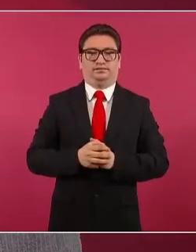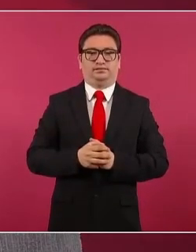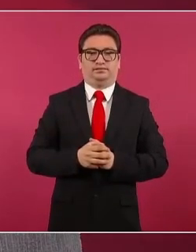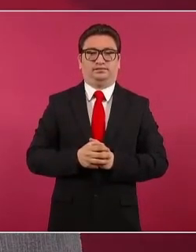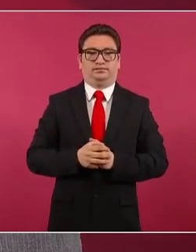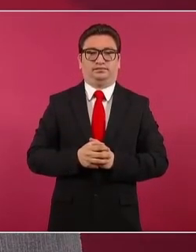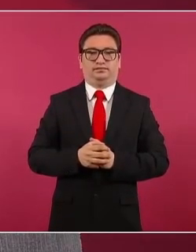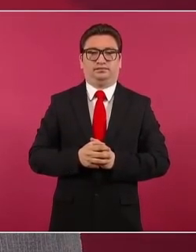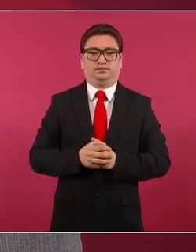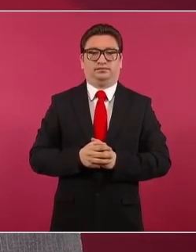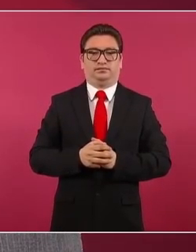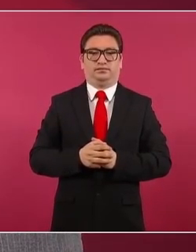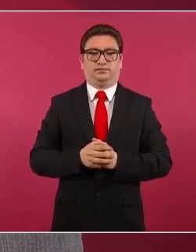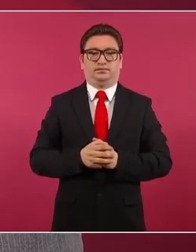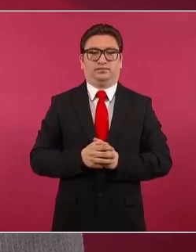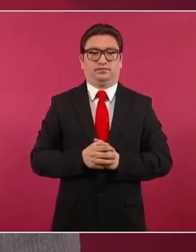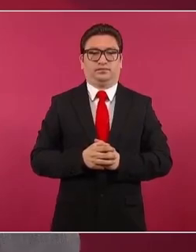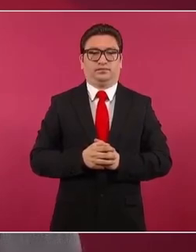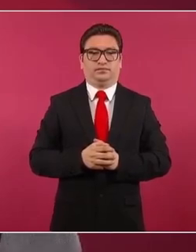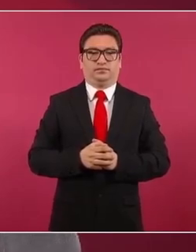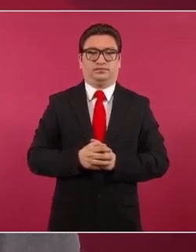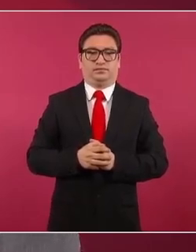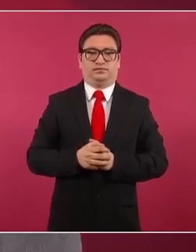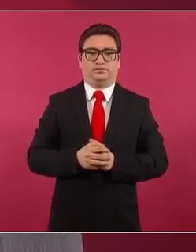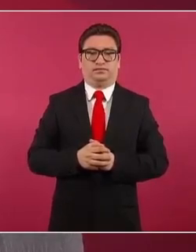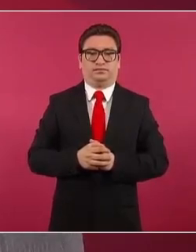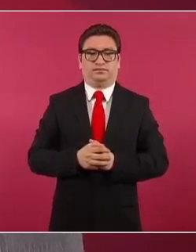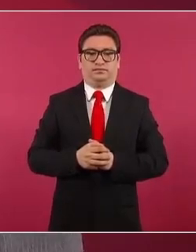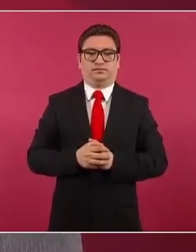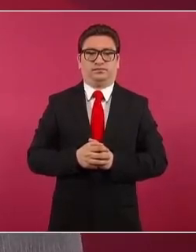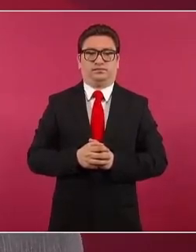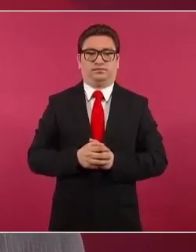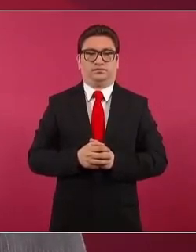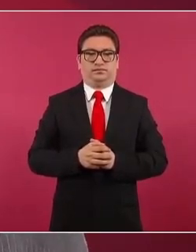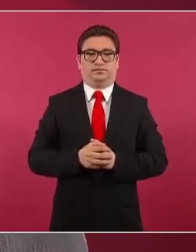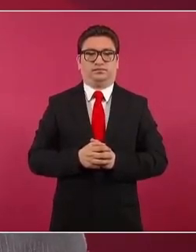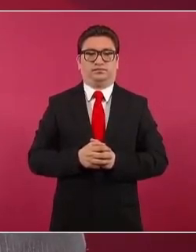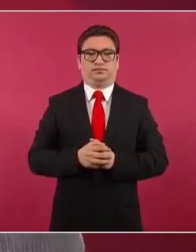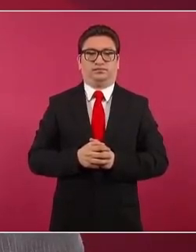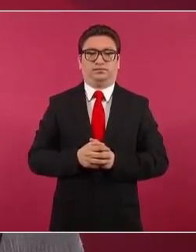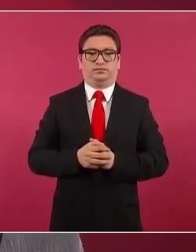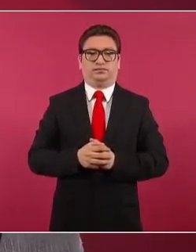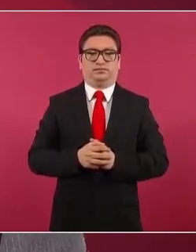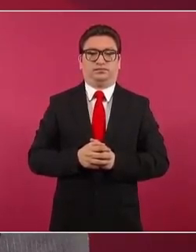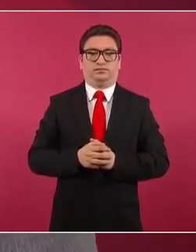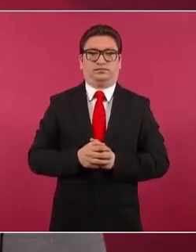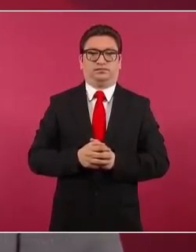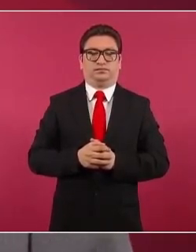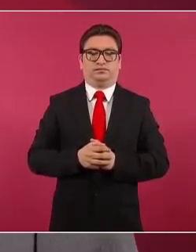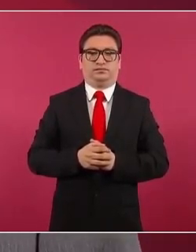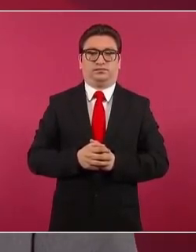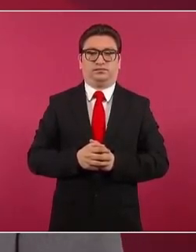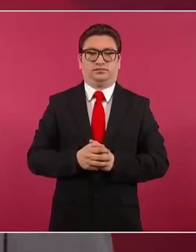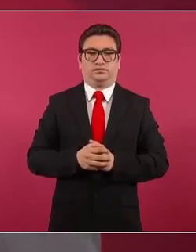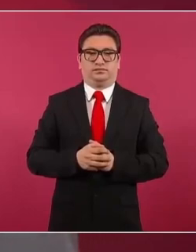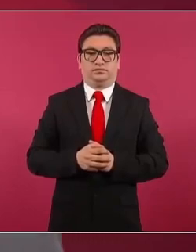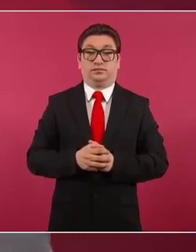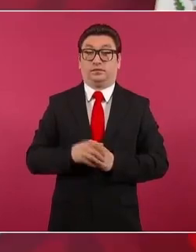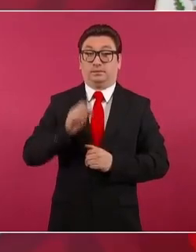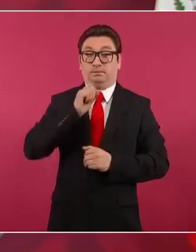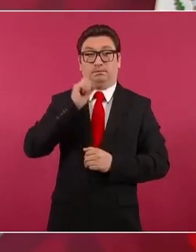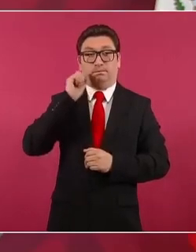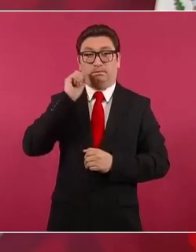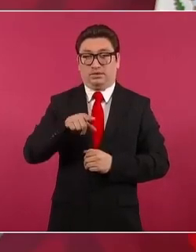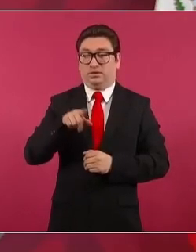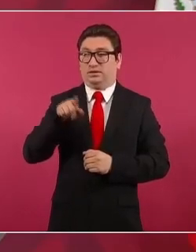lugar, desde inclusive de Venezuela,